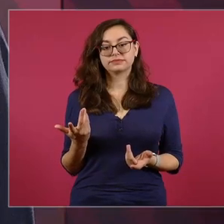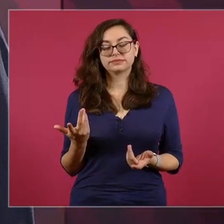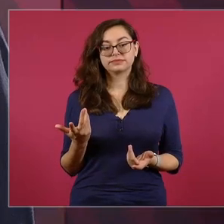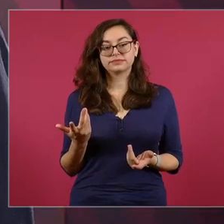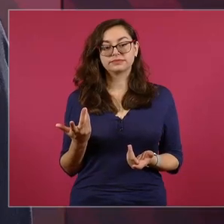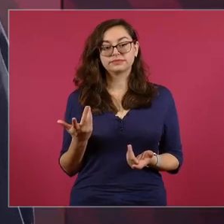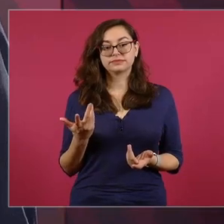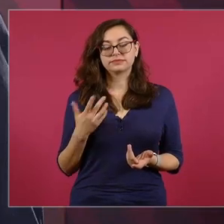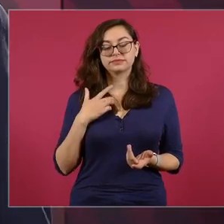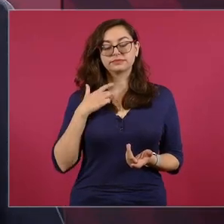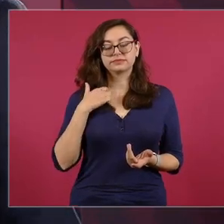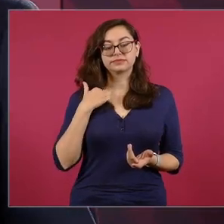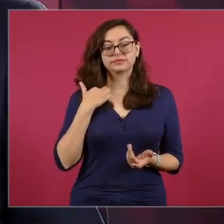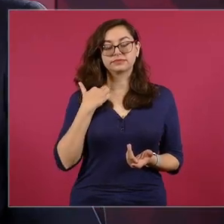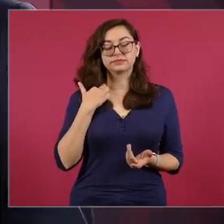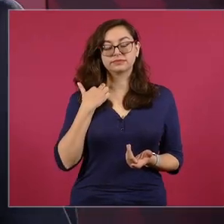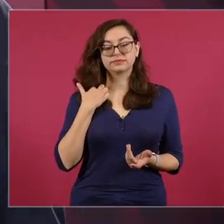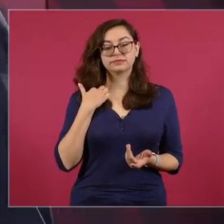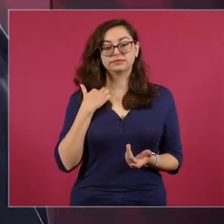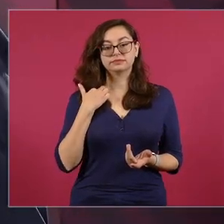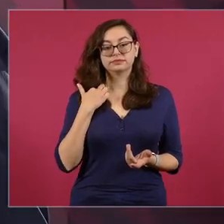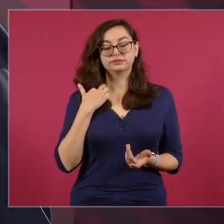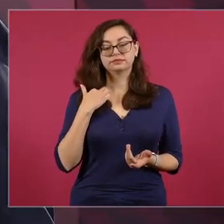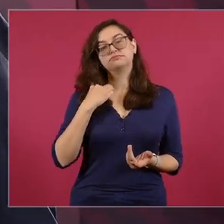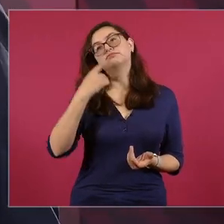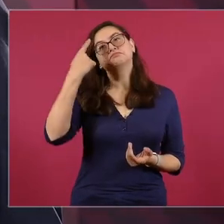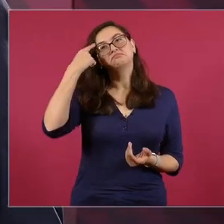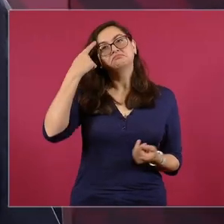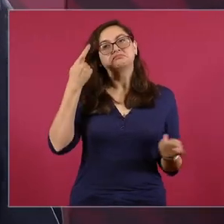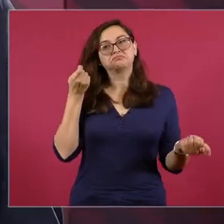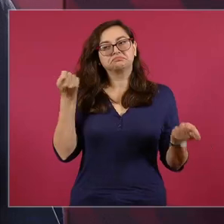se hace con la cabeza,